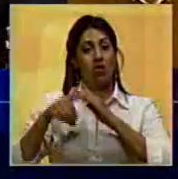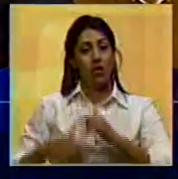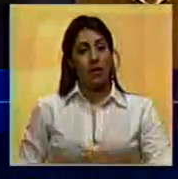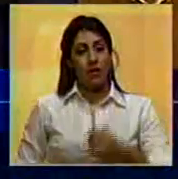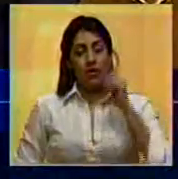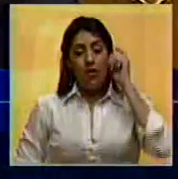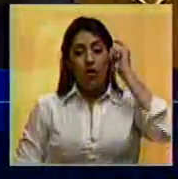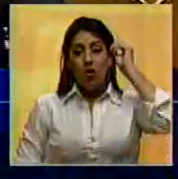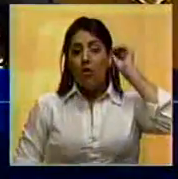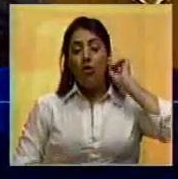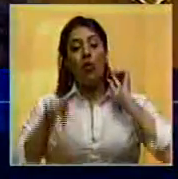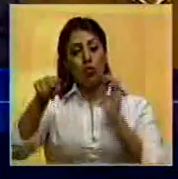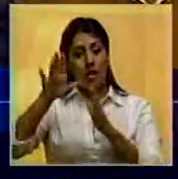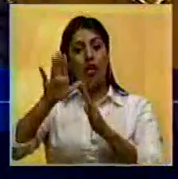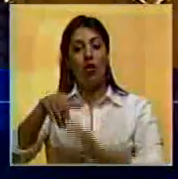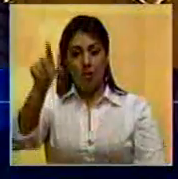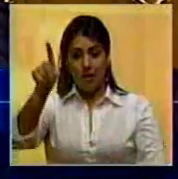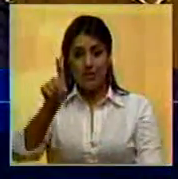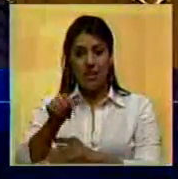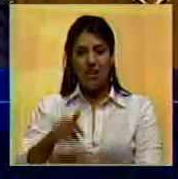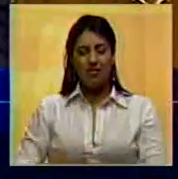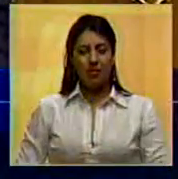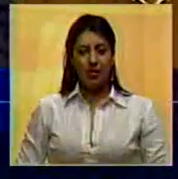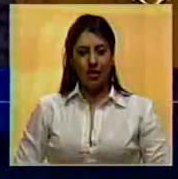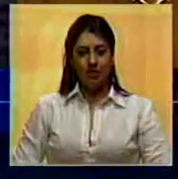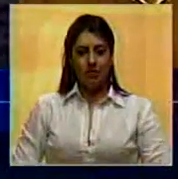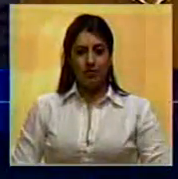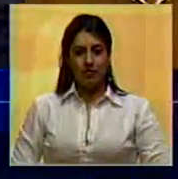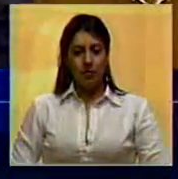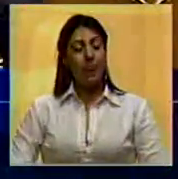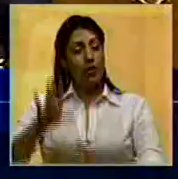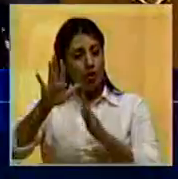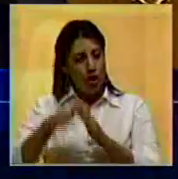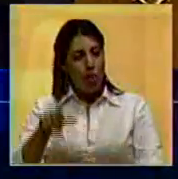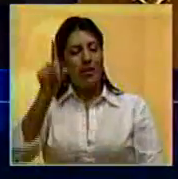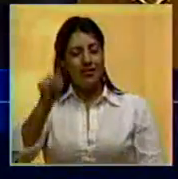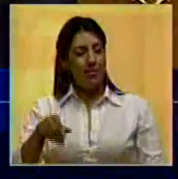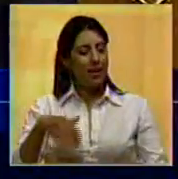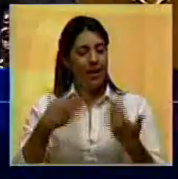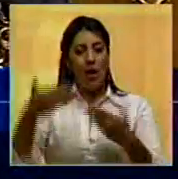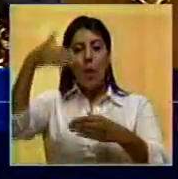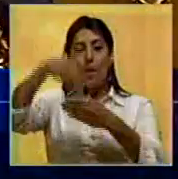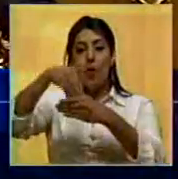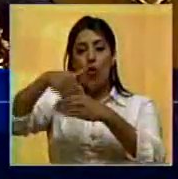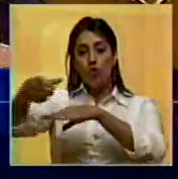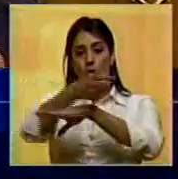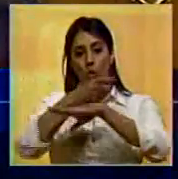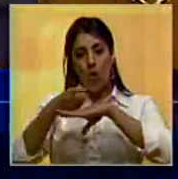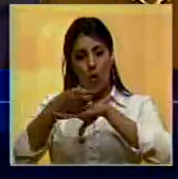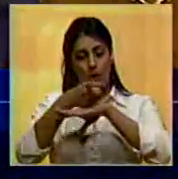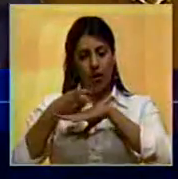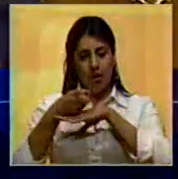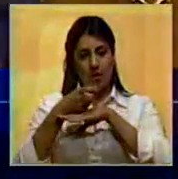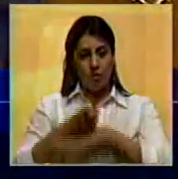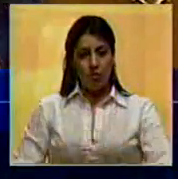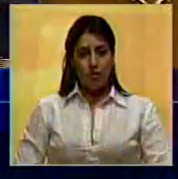se robaron también se robaron también las elecciones de gobernadores